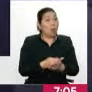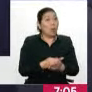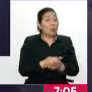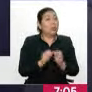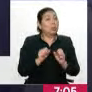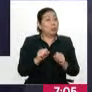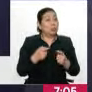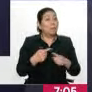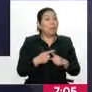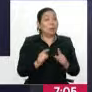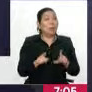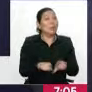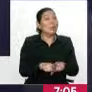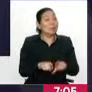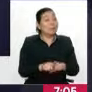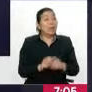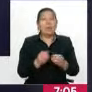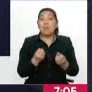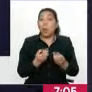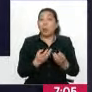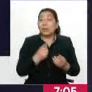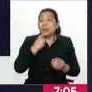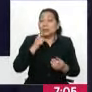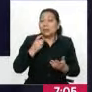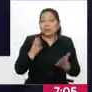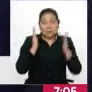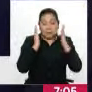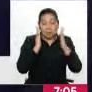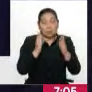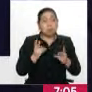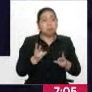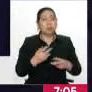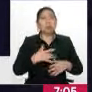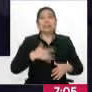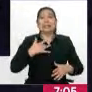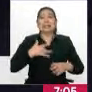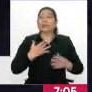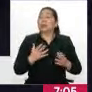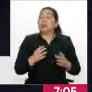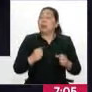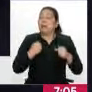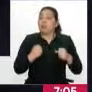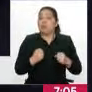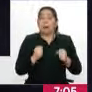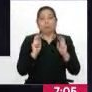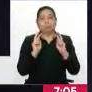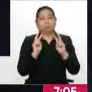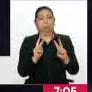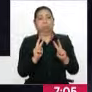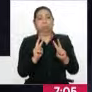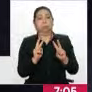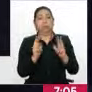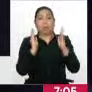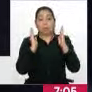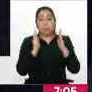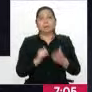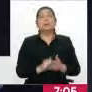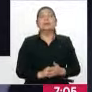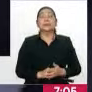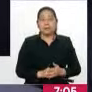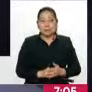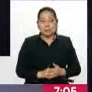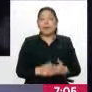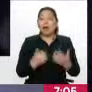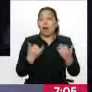mercado, pero que también demanda mucho temple y mucho control de emociones, ¿no?, para poder afrontar las adversidades. Correcto.